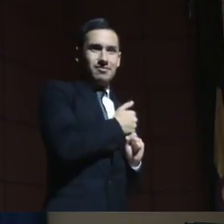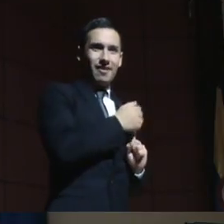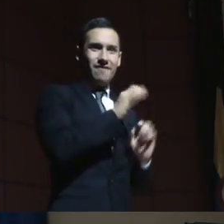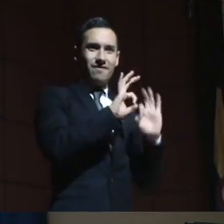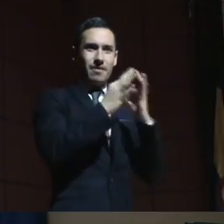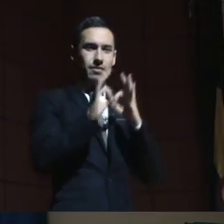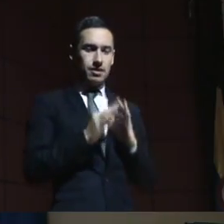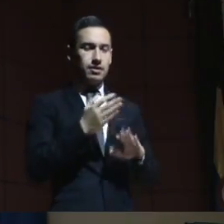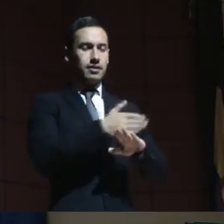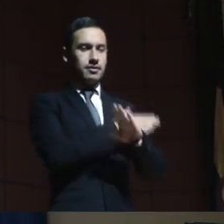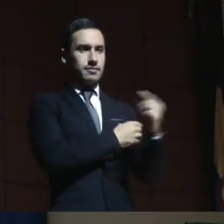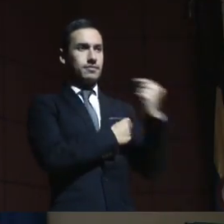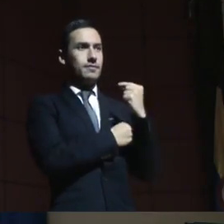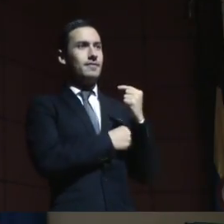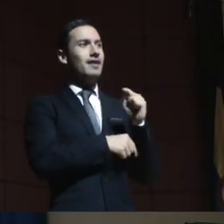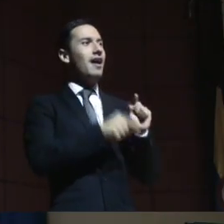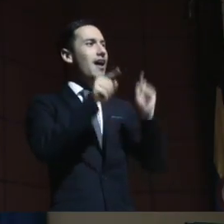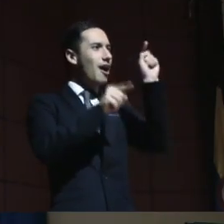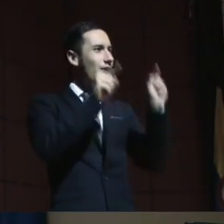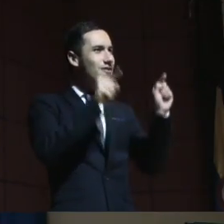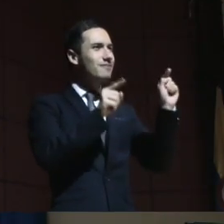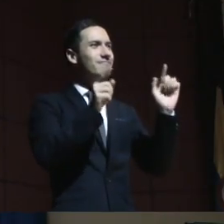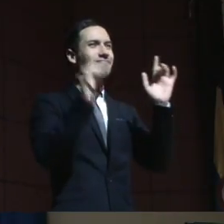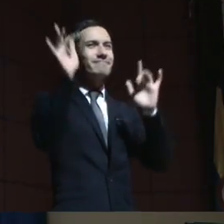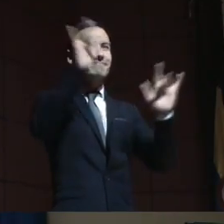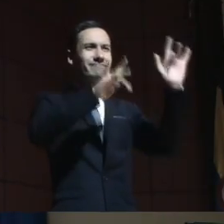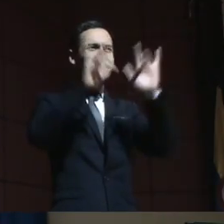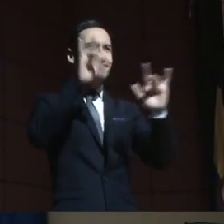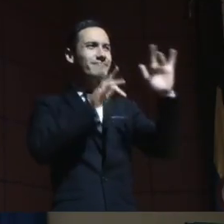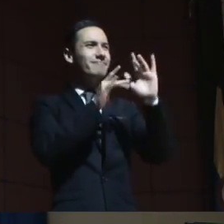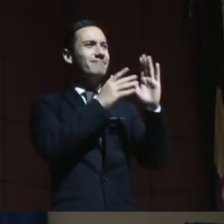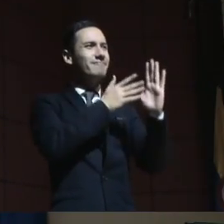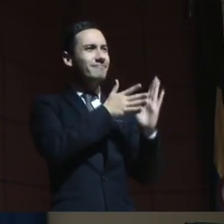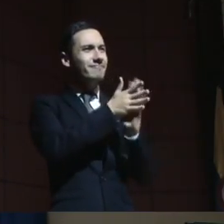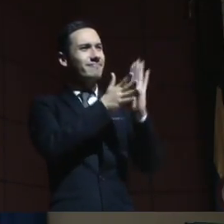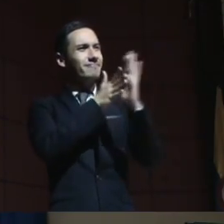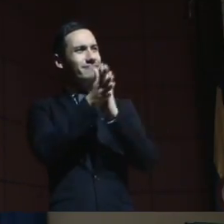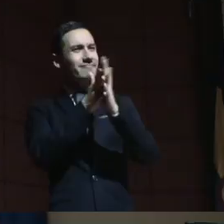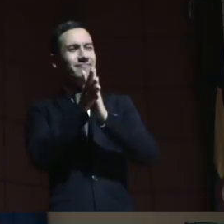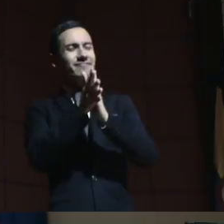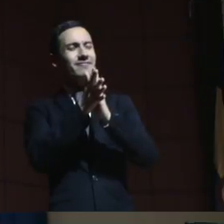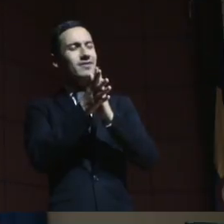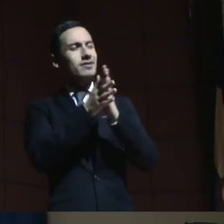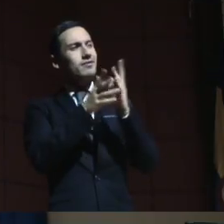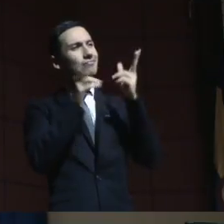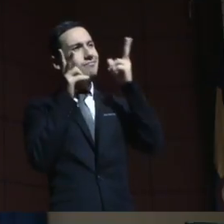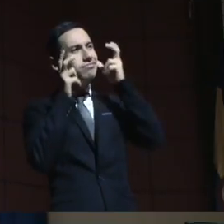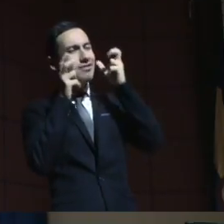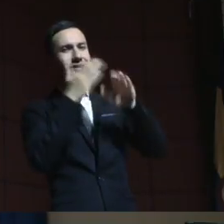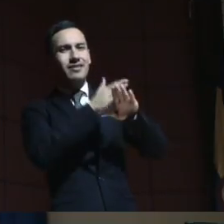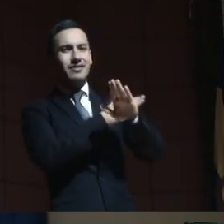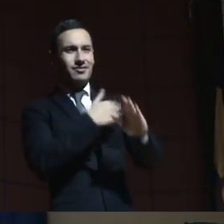estar hoy aquí y escuchar lo que vino antes de mi presentación